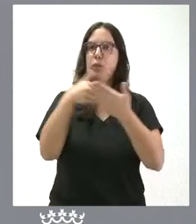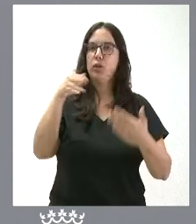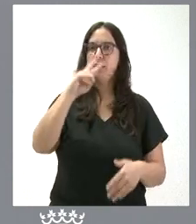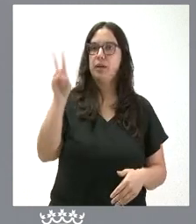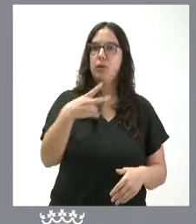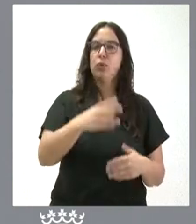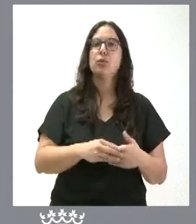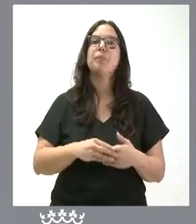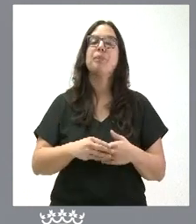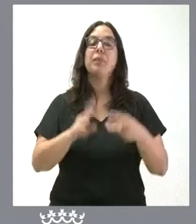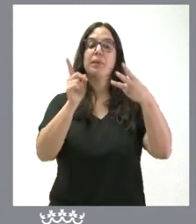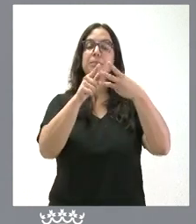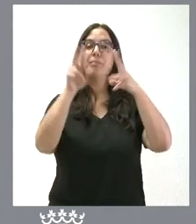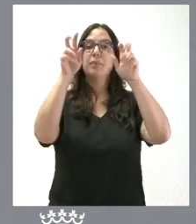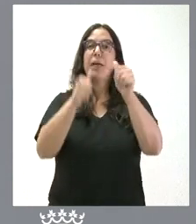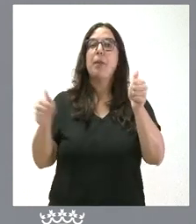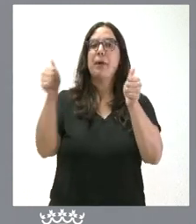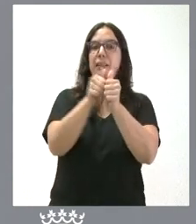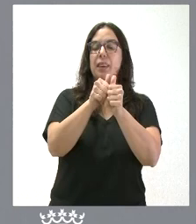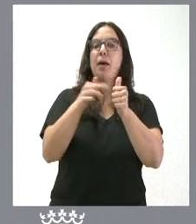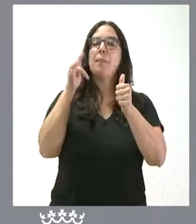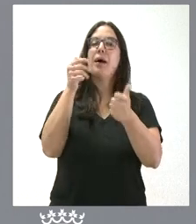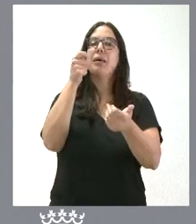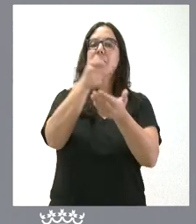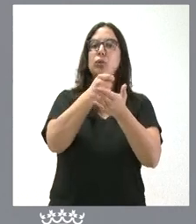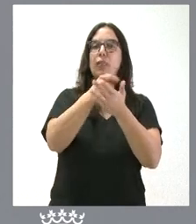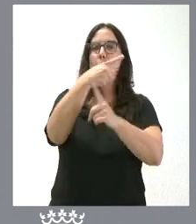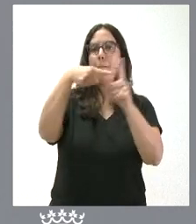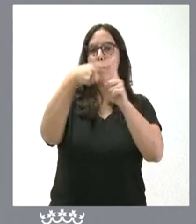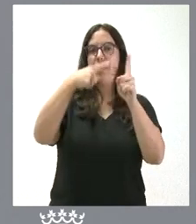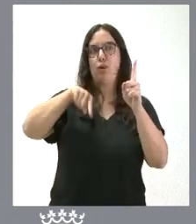Dependencia y la aportación media que realizamos.